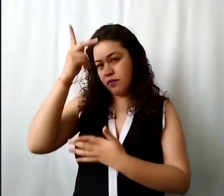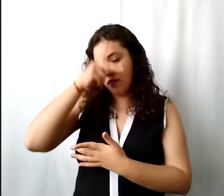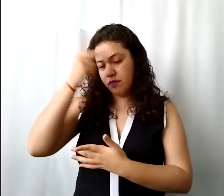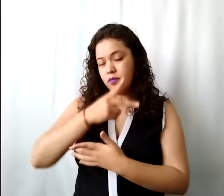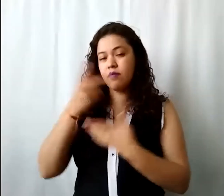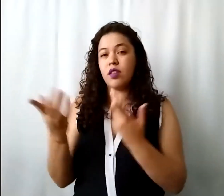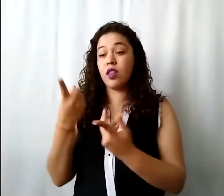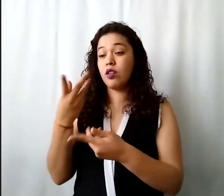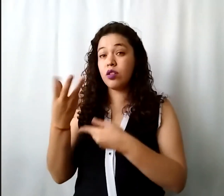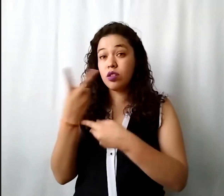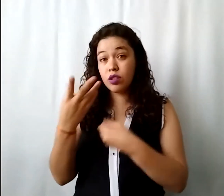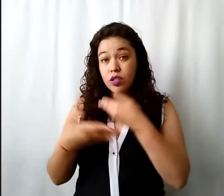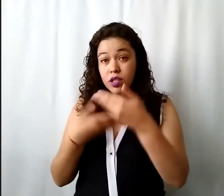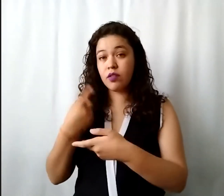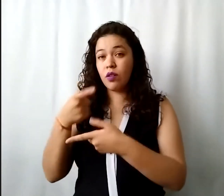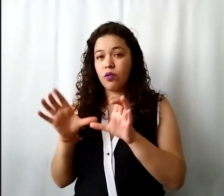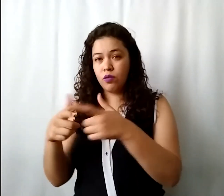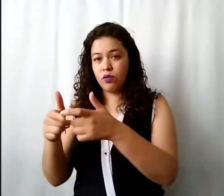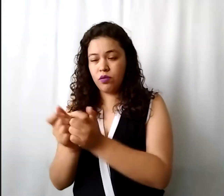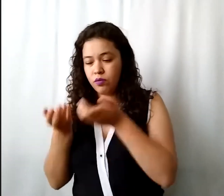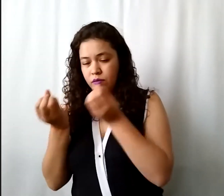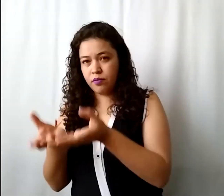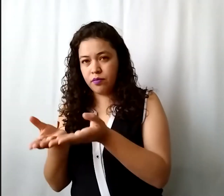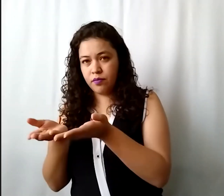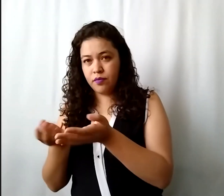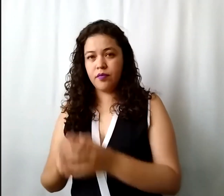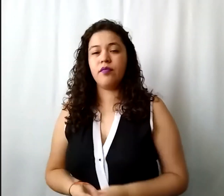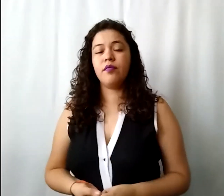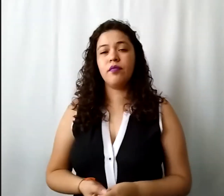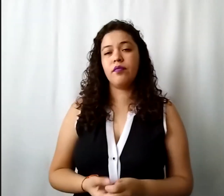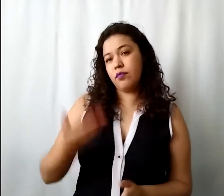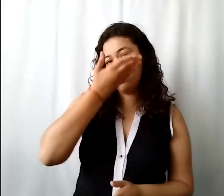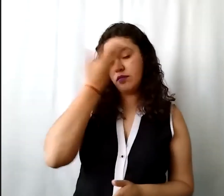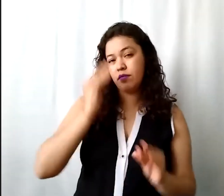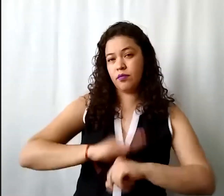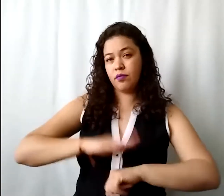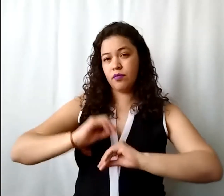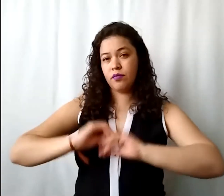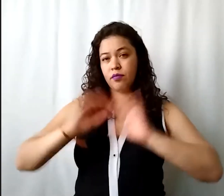son dos servicios para una población no sé si queda como más claro